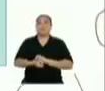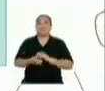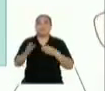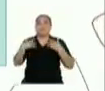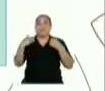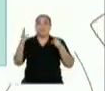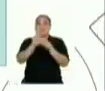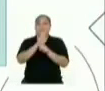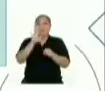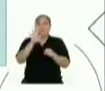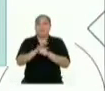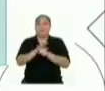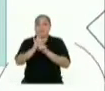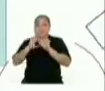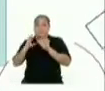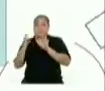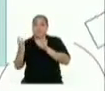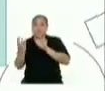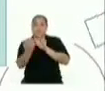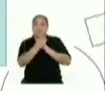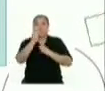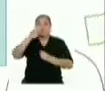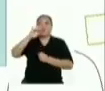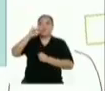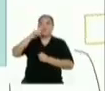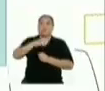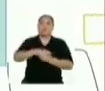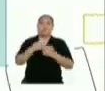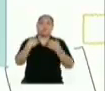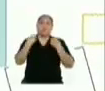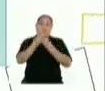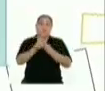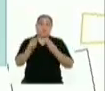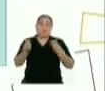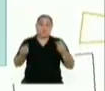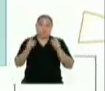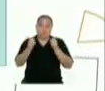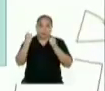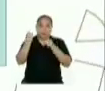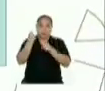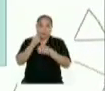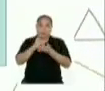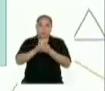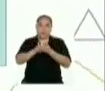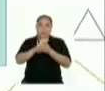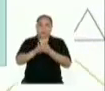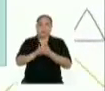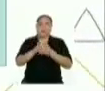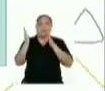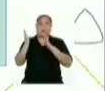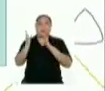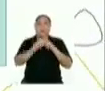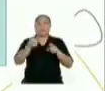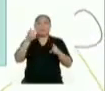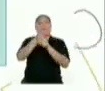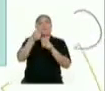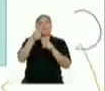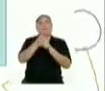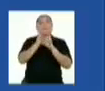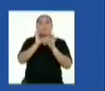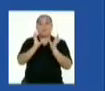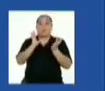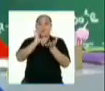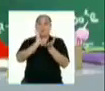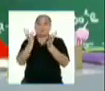Puedo cubrir mis macetas con origamis como estos. Y si tengo material más grueso, podría incluso fabricar mis propias macetas.